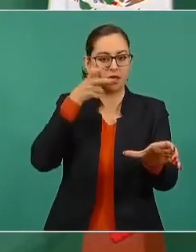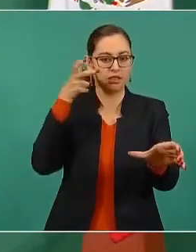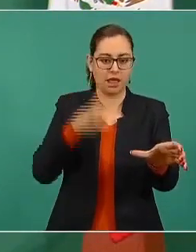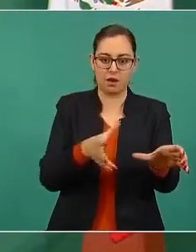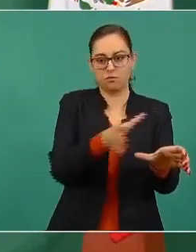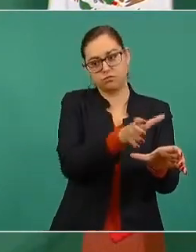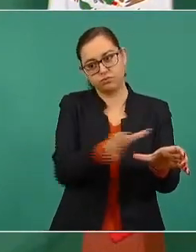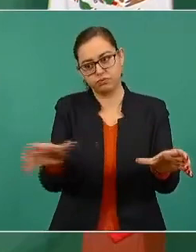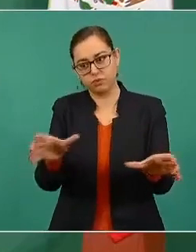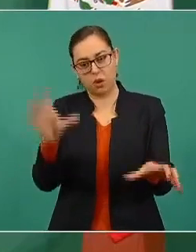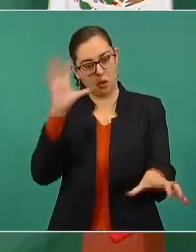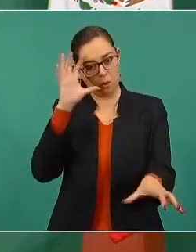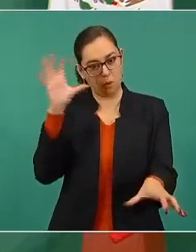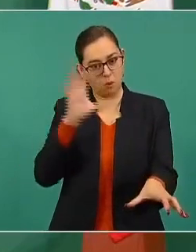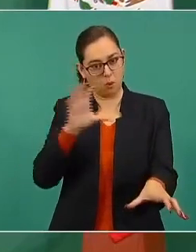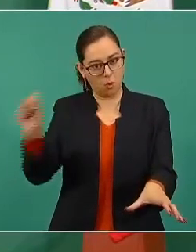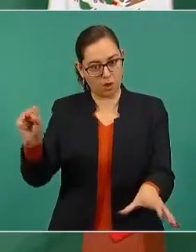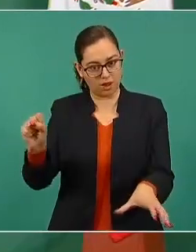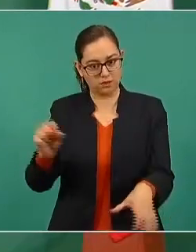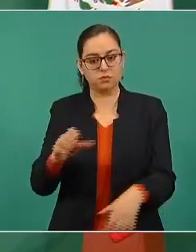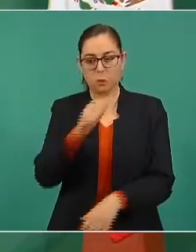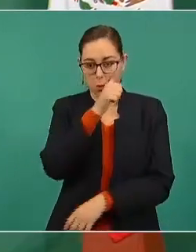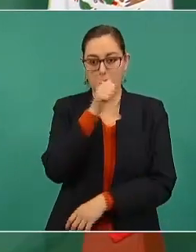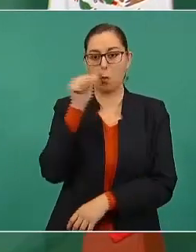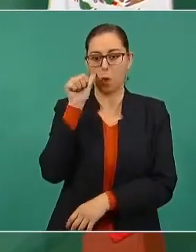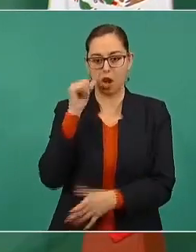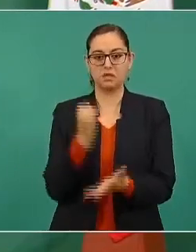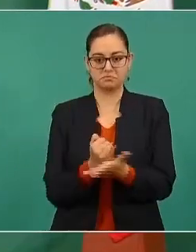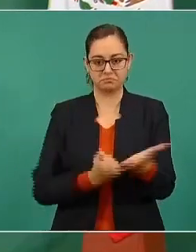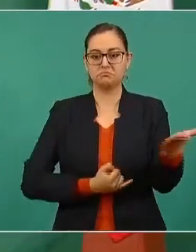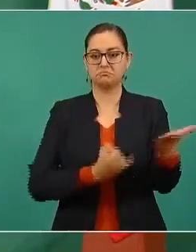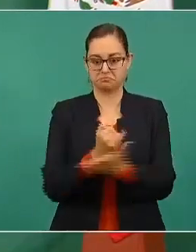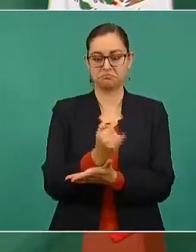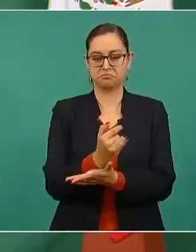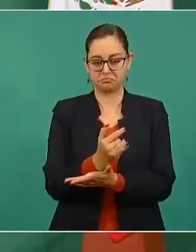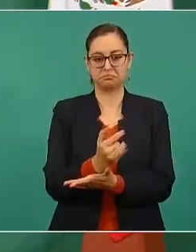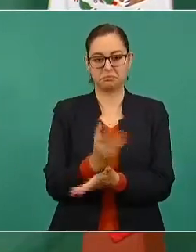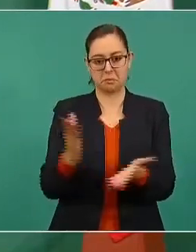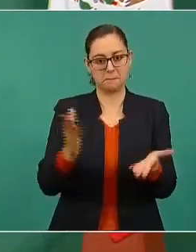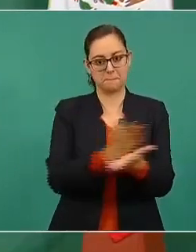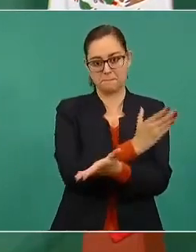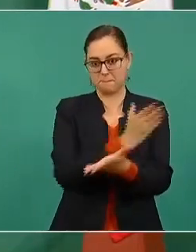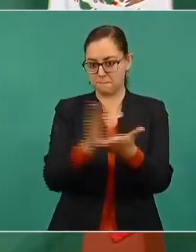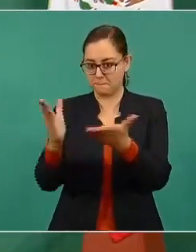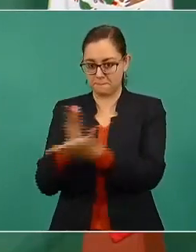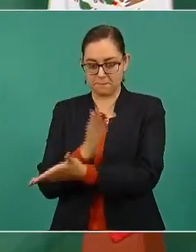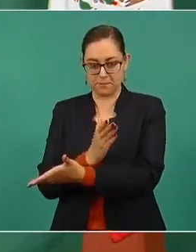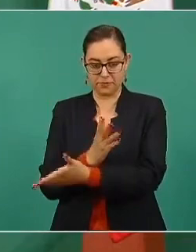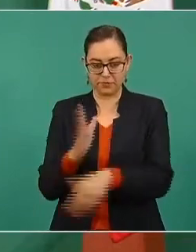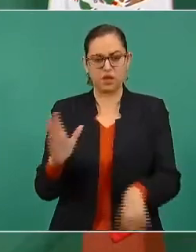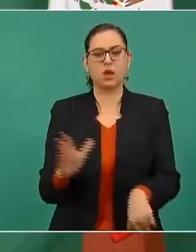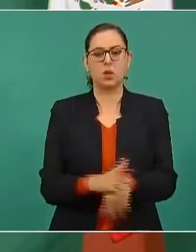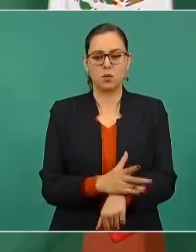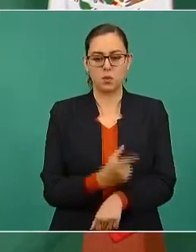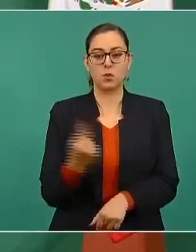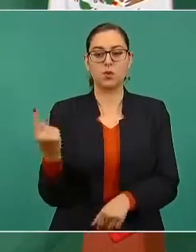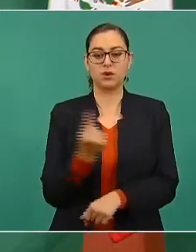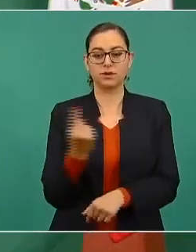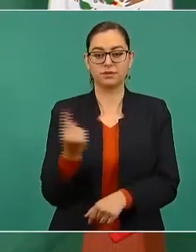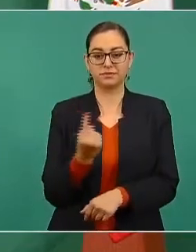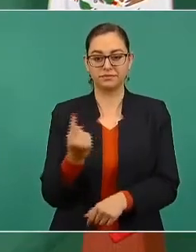Y lo hace el presidente Juárez, porque todo tiene un